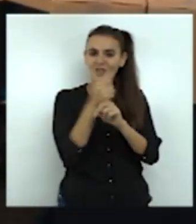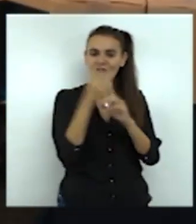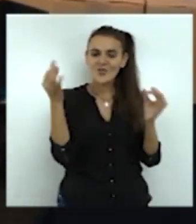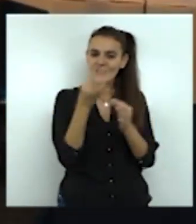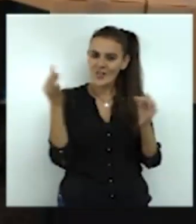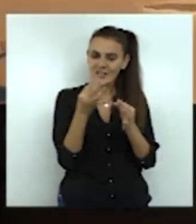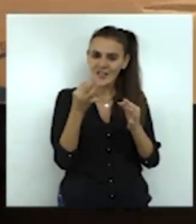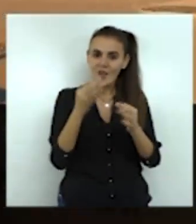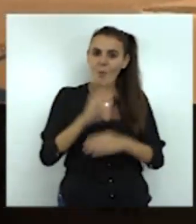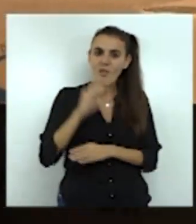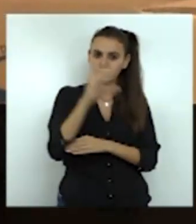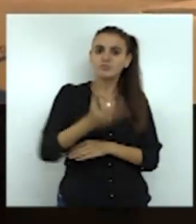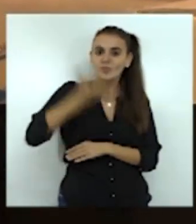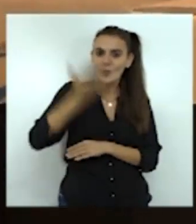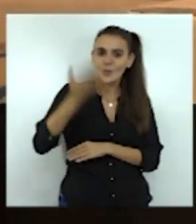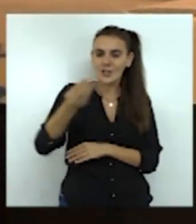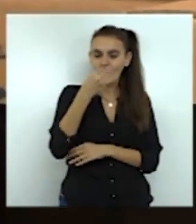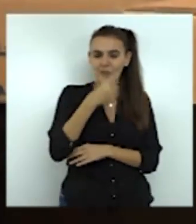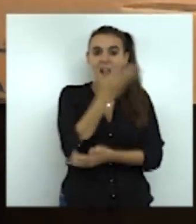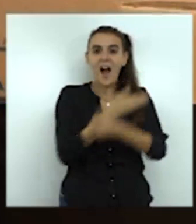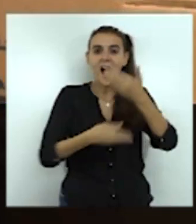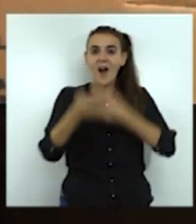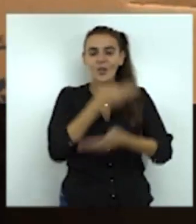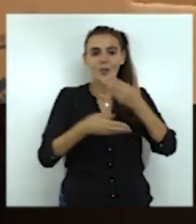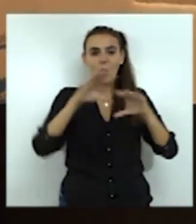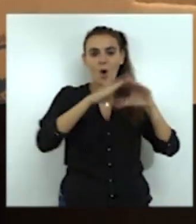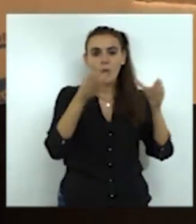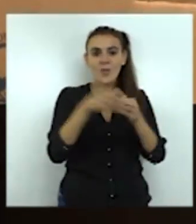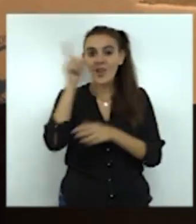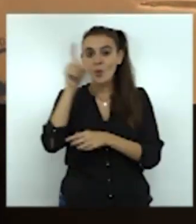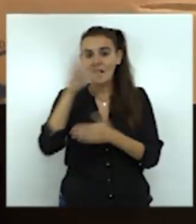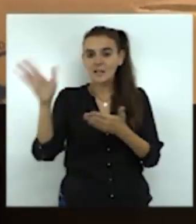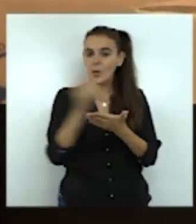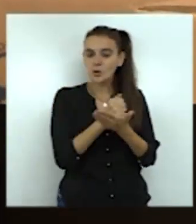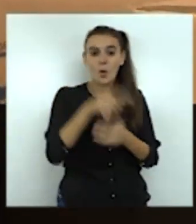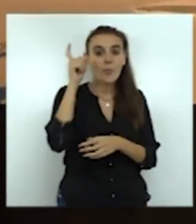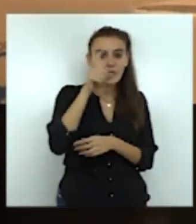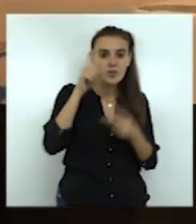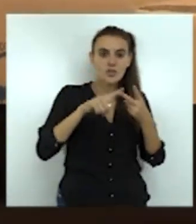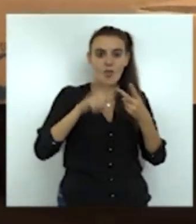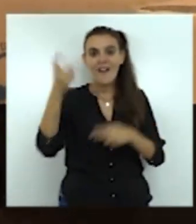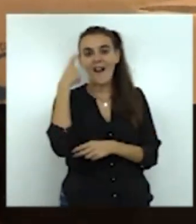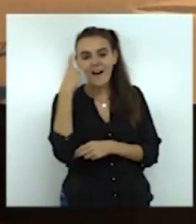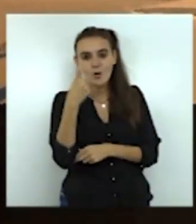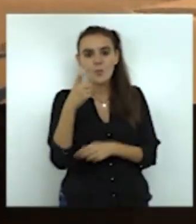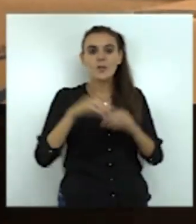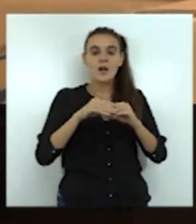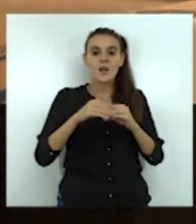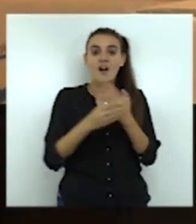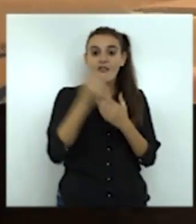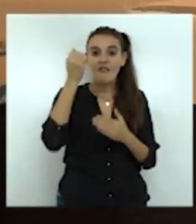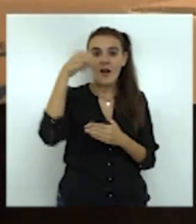destacada de alimentos. Han colaborado toda la comunidad educativa, desde profesores, alumnos, el AMPA, y hemos recaudado